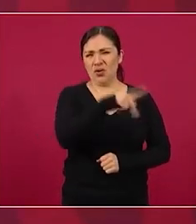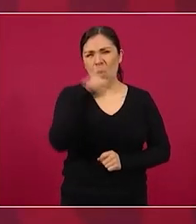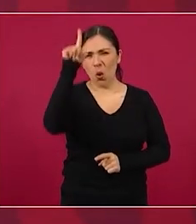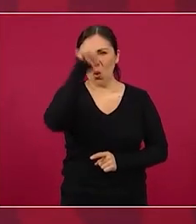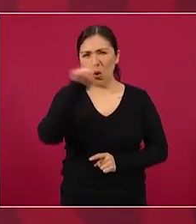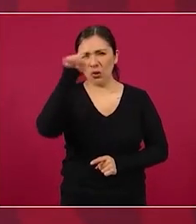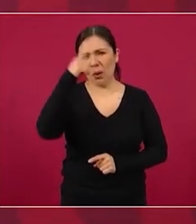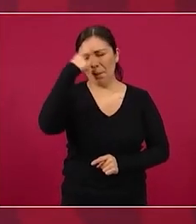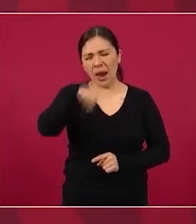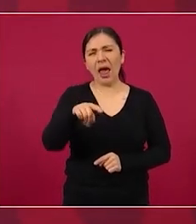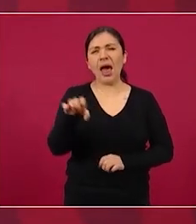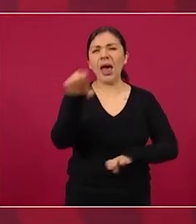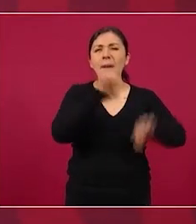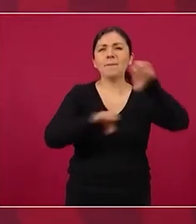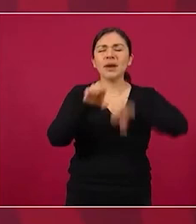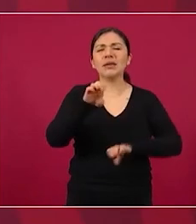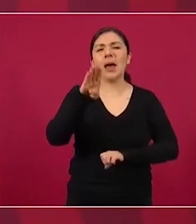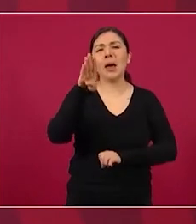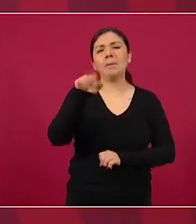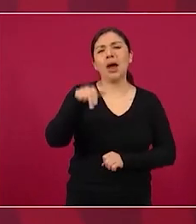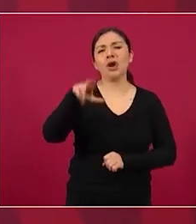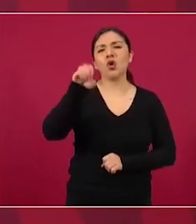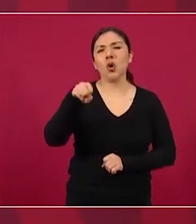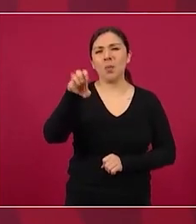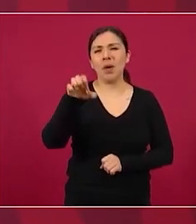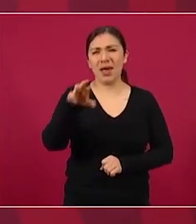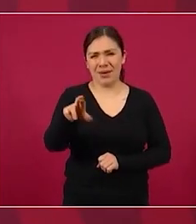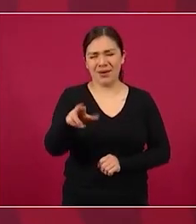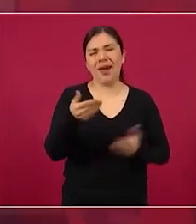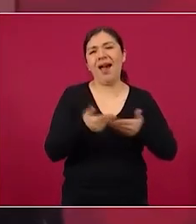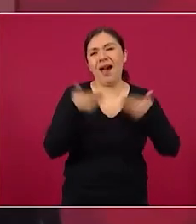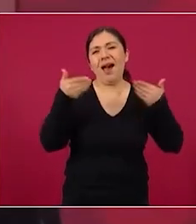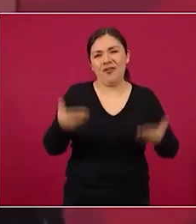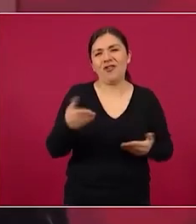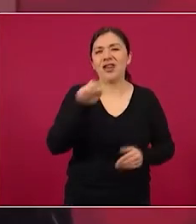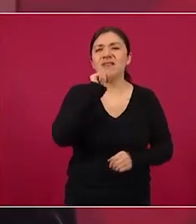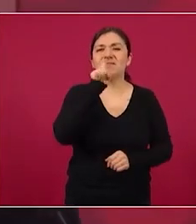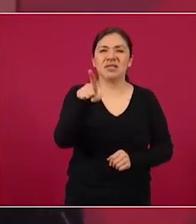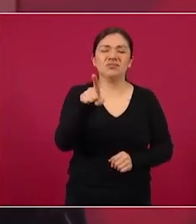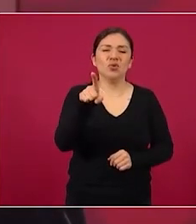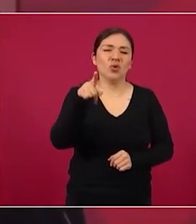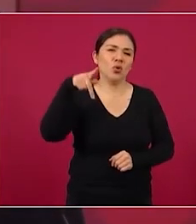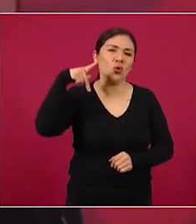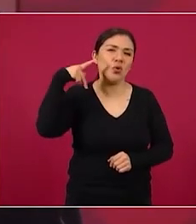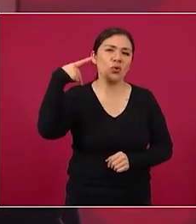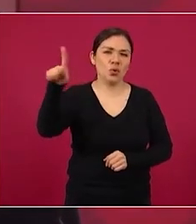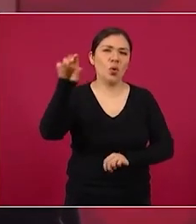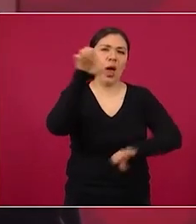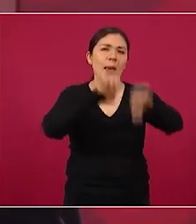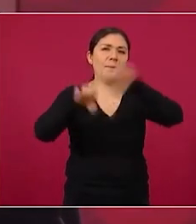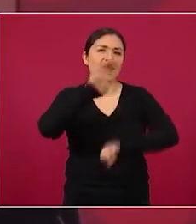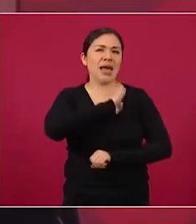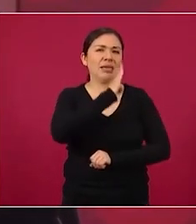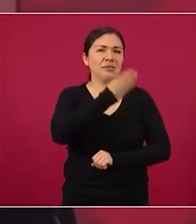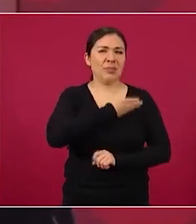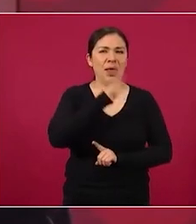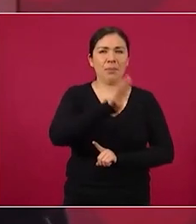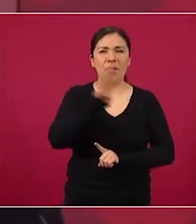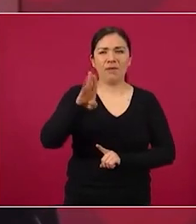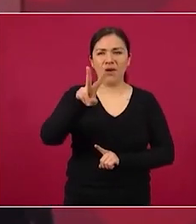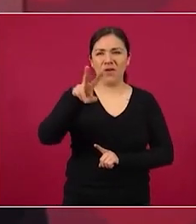de Bancomer que pertenece ahora a empresarios españoles